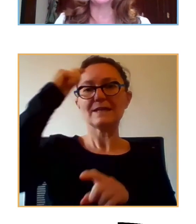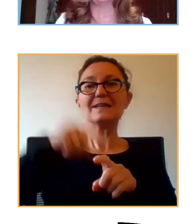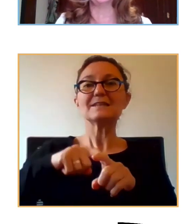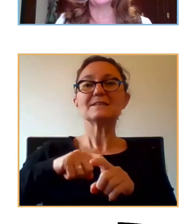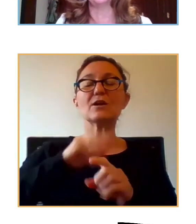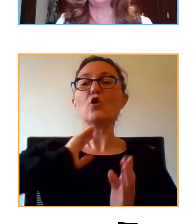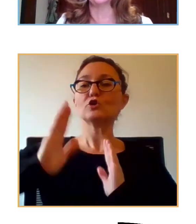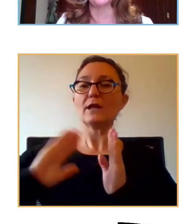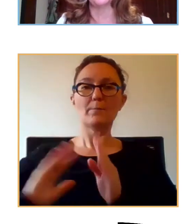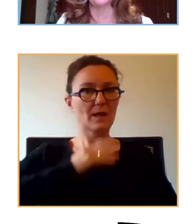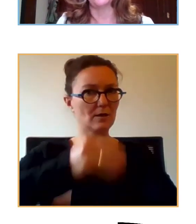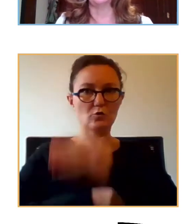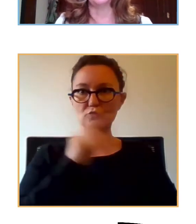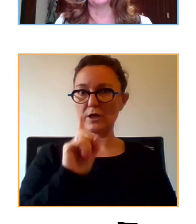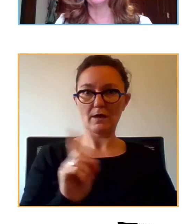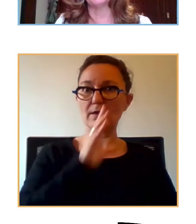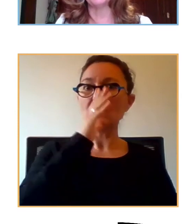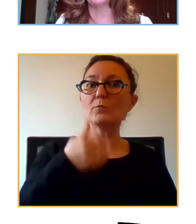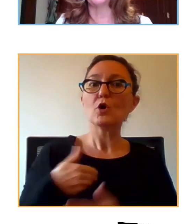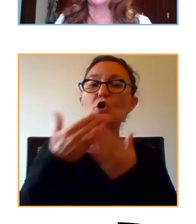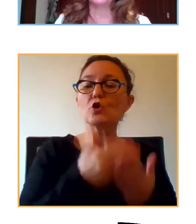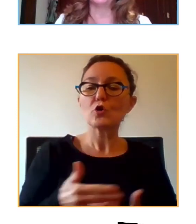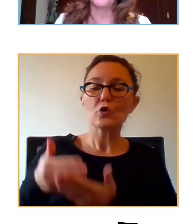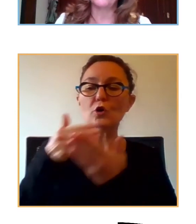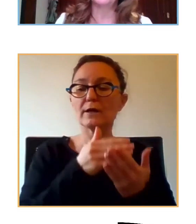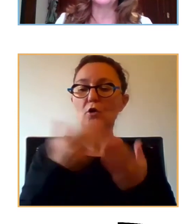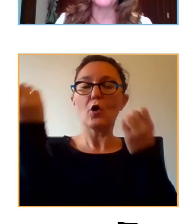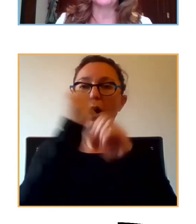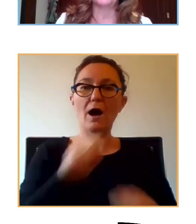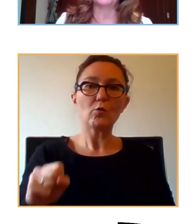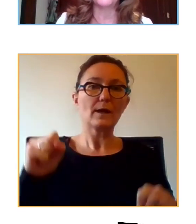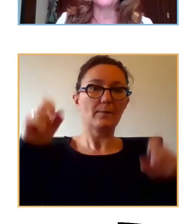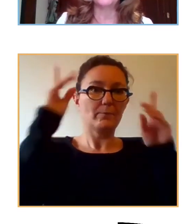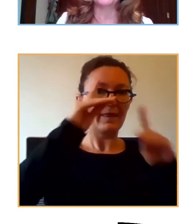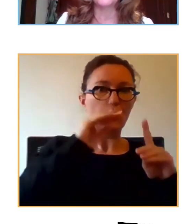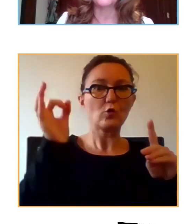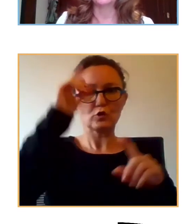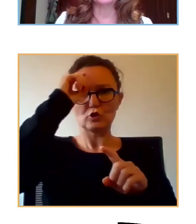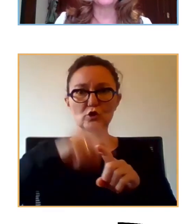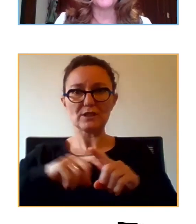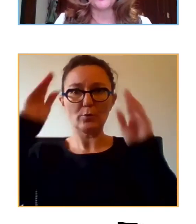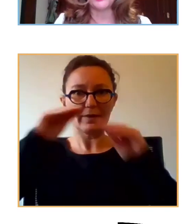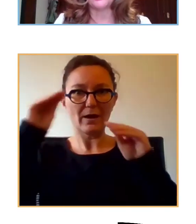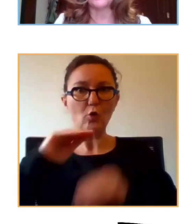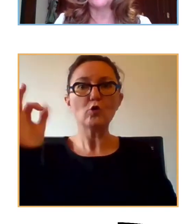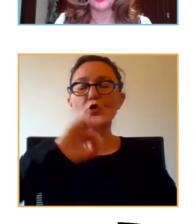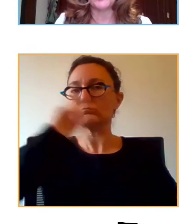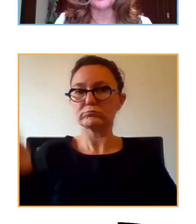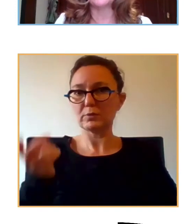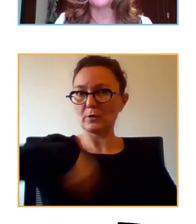en los centros educativos, aunque tengamos formación de psicopedagogos, pedagogos o psicólogos, no se puede hacer